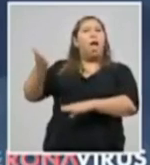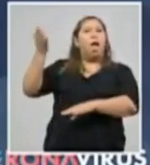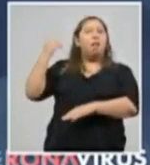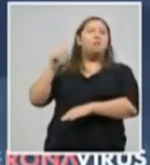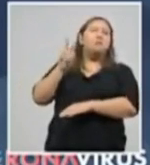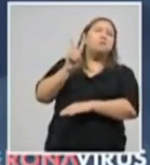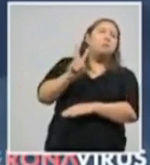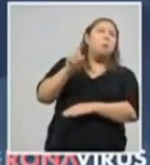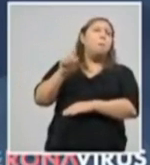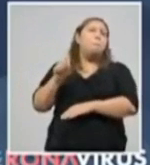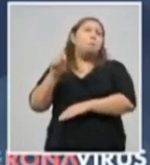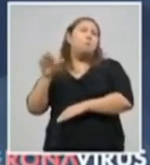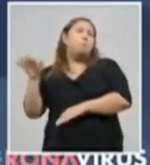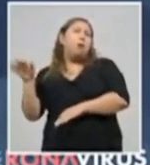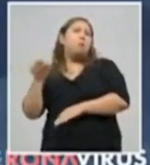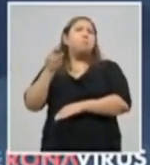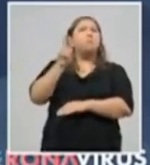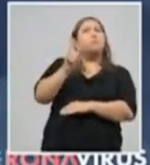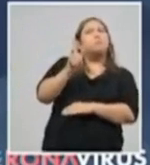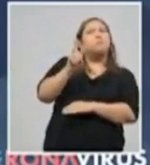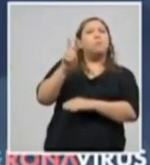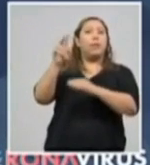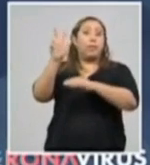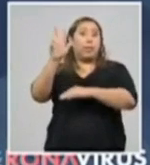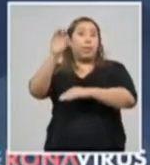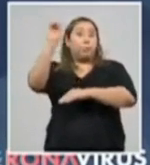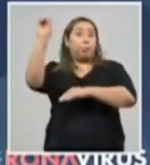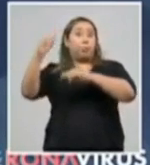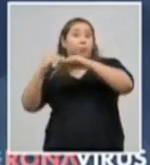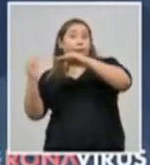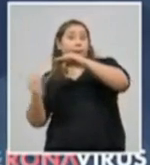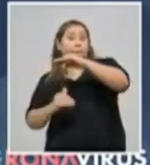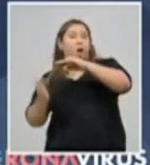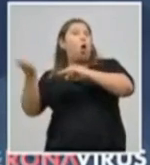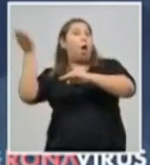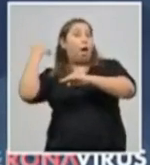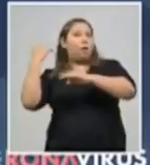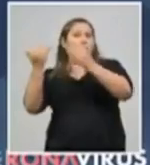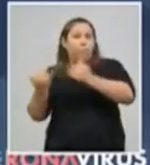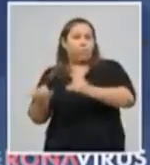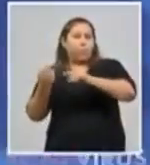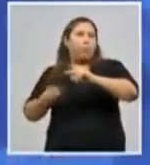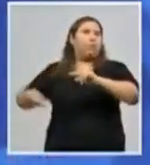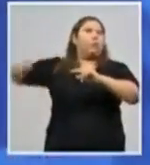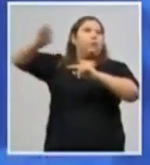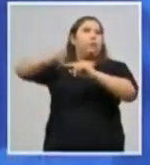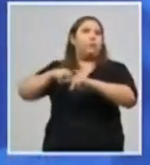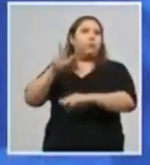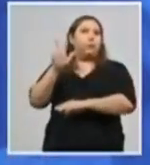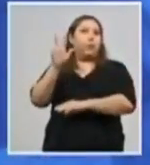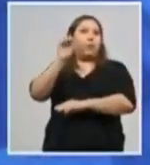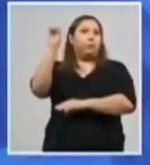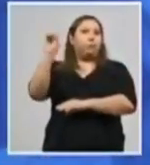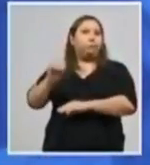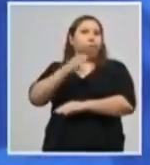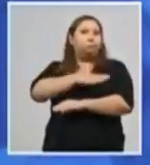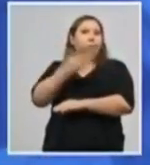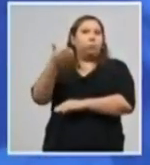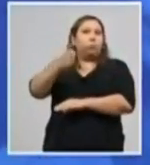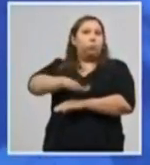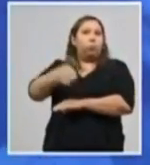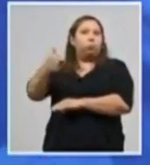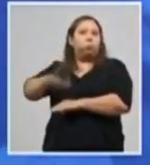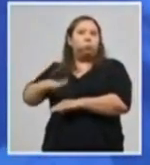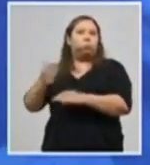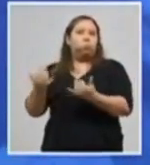tasas de letalidad por debajo de 3%. En este momento tenemos que volvemos a tener un ascenso de la tasa de letalidad